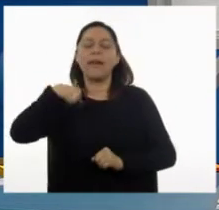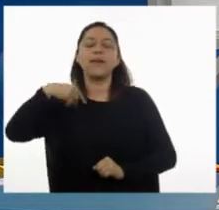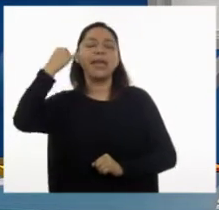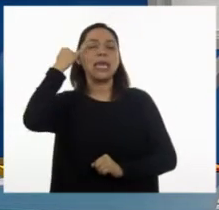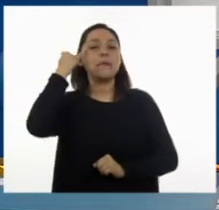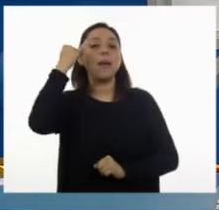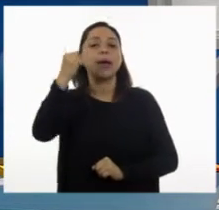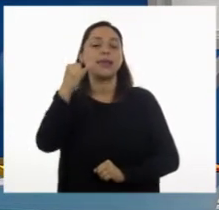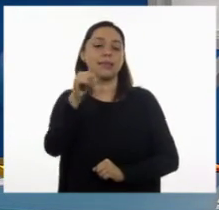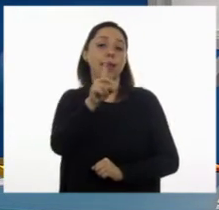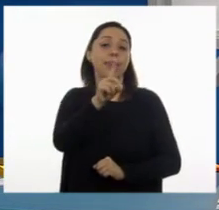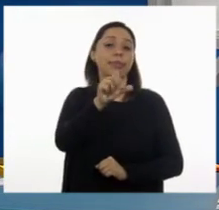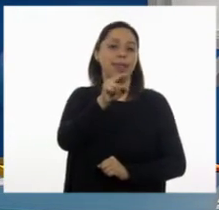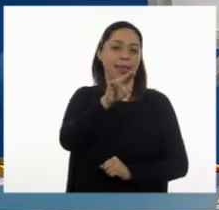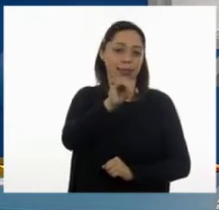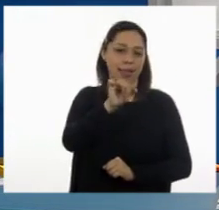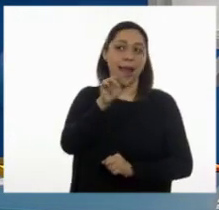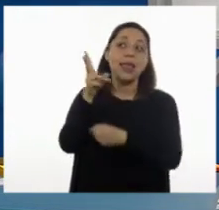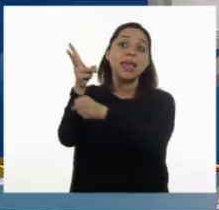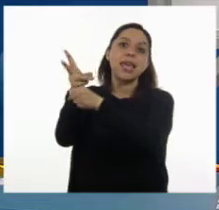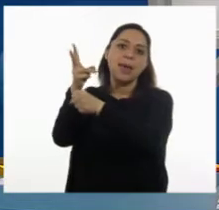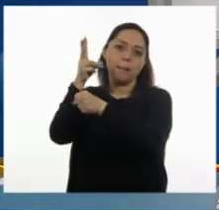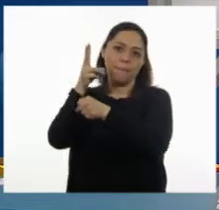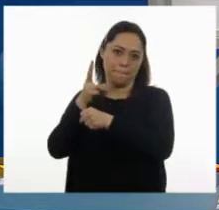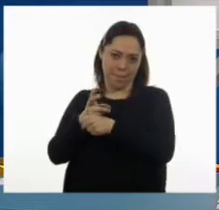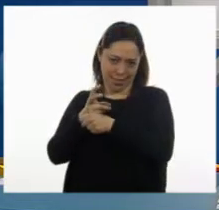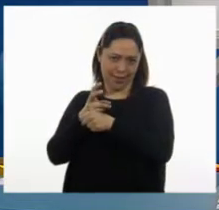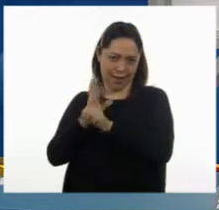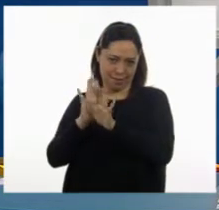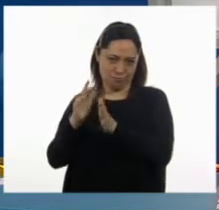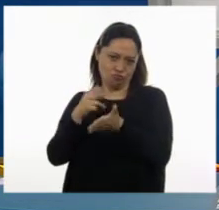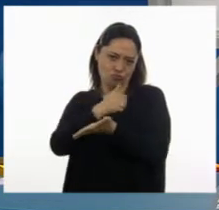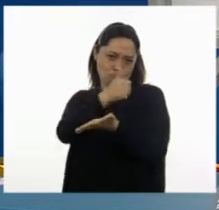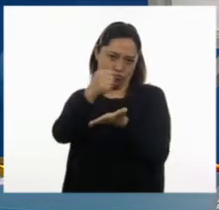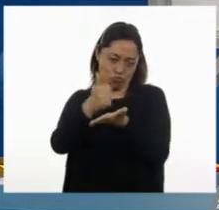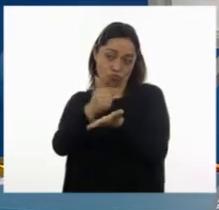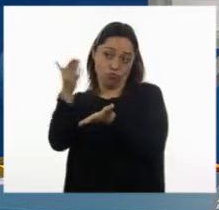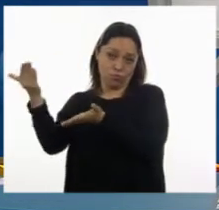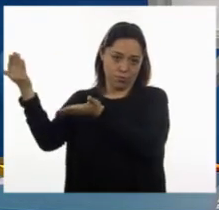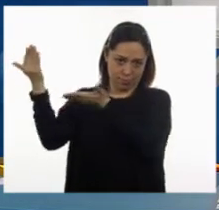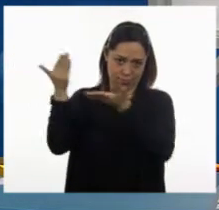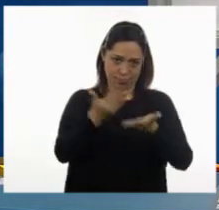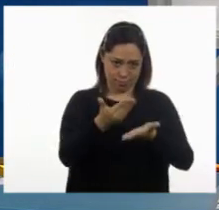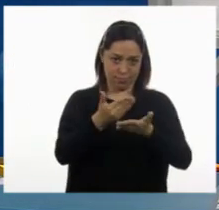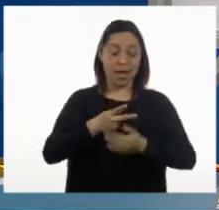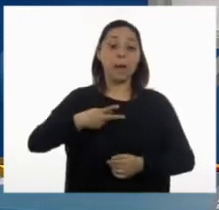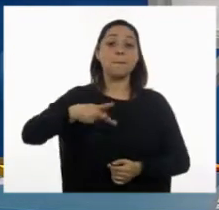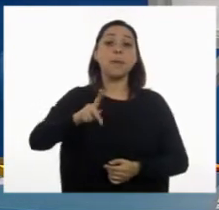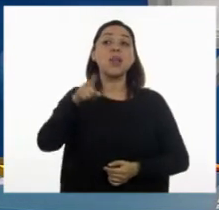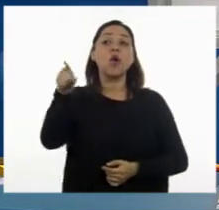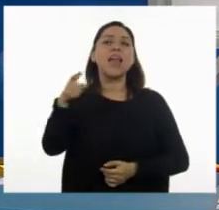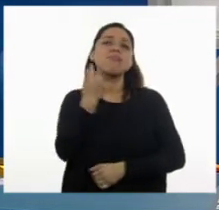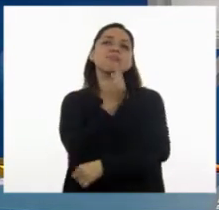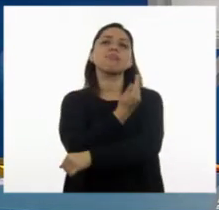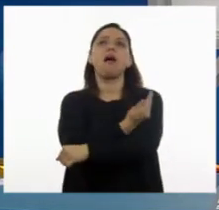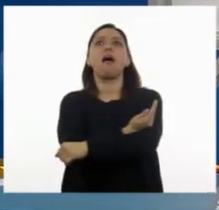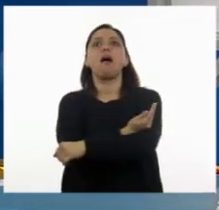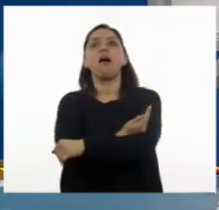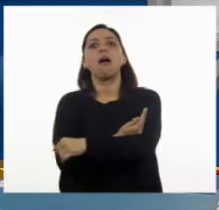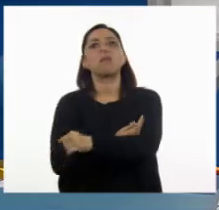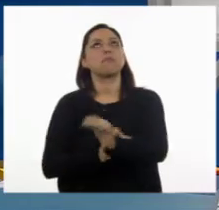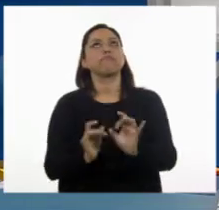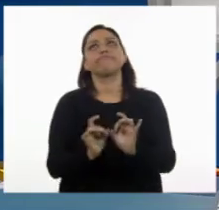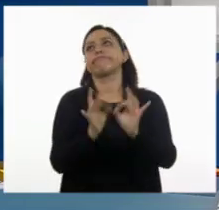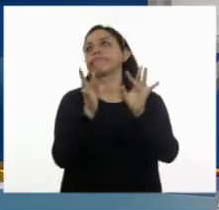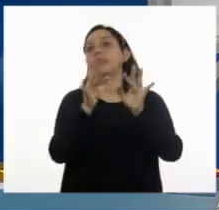Daniel invita a sus primos que están de visita en la ciudad donde él vive, pero que él llegara un poco tarde al teatro porque debe